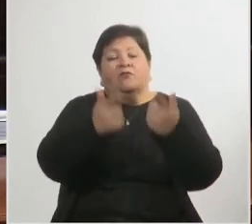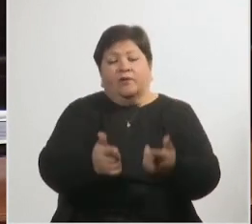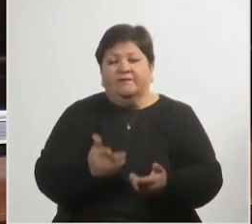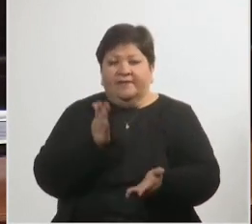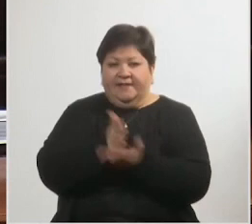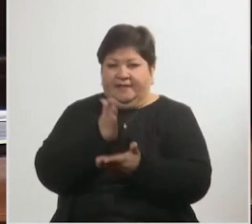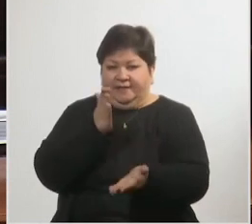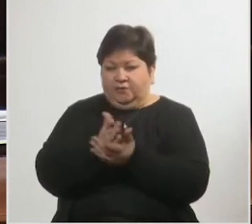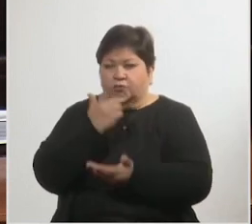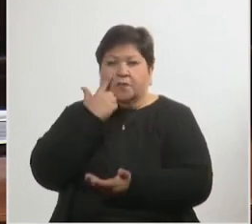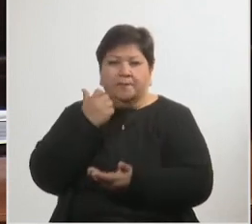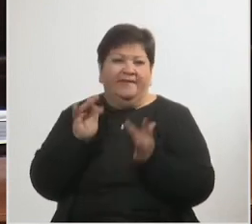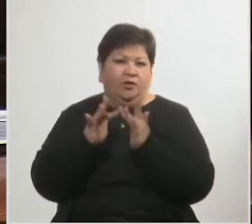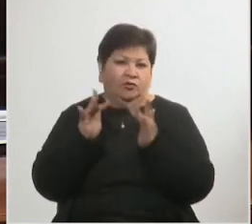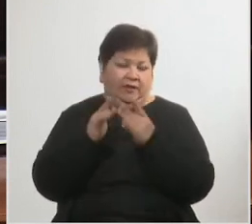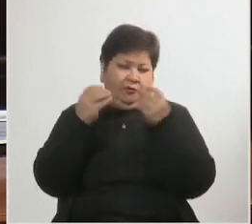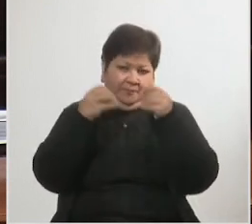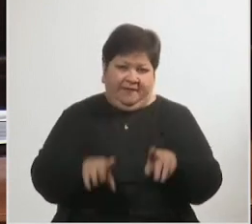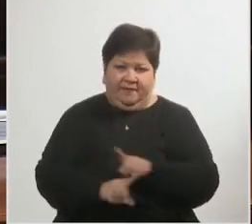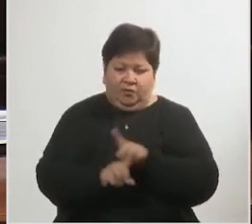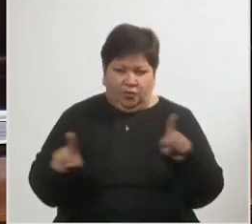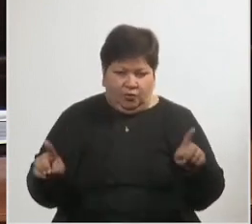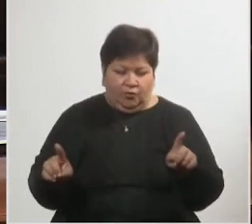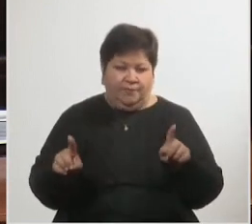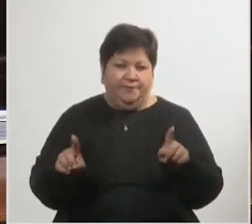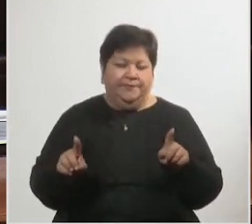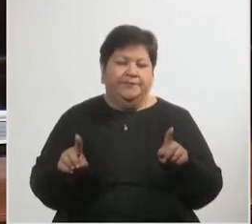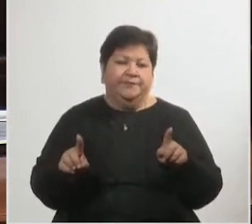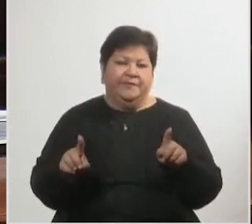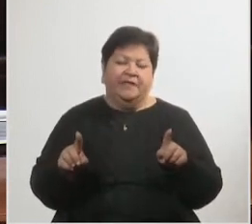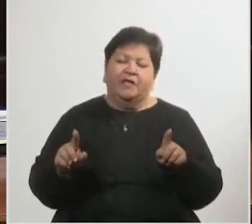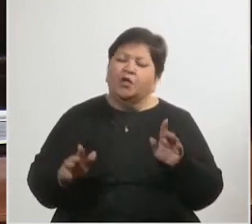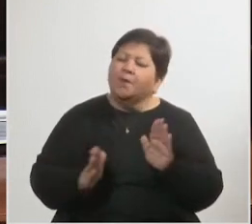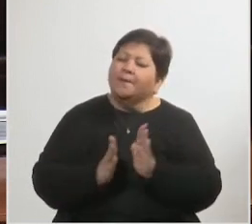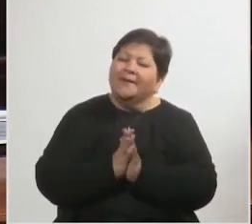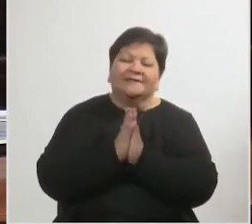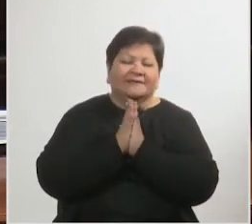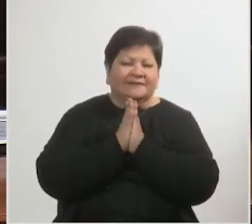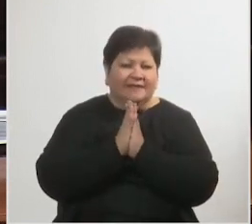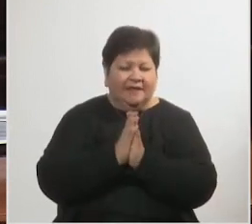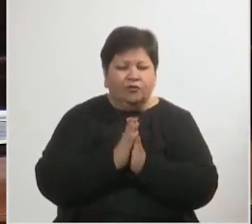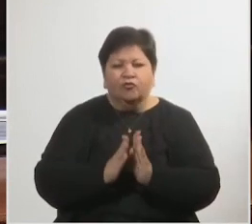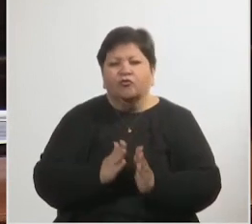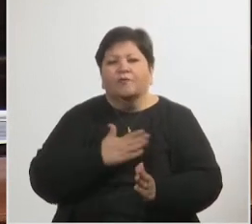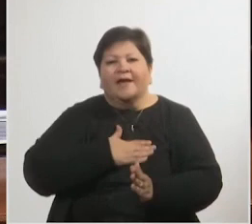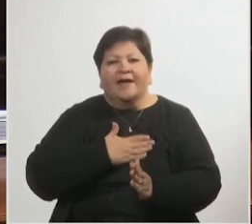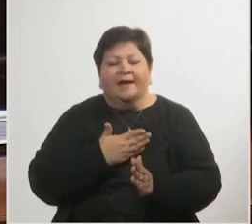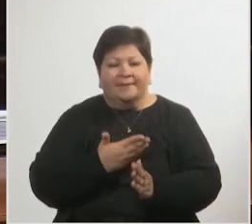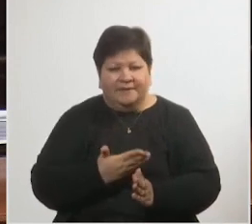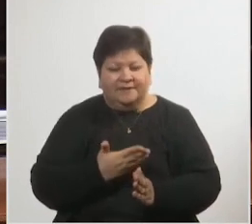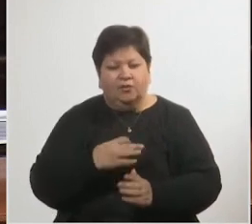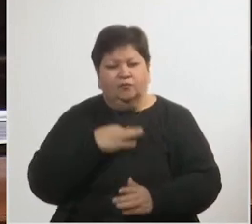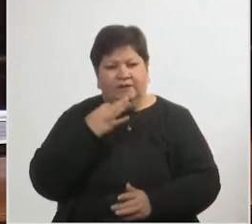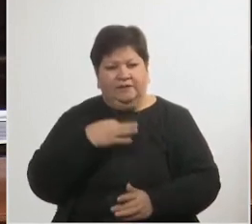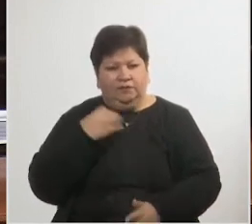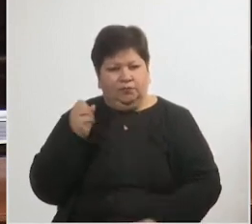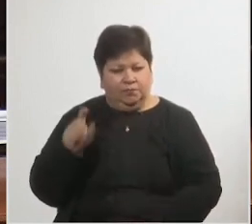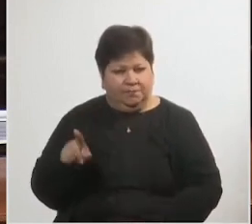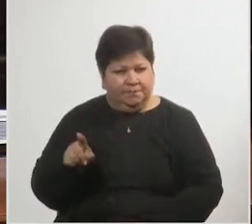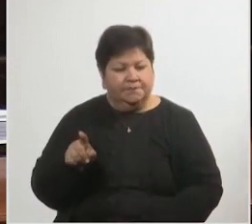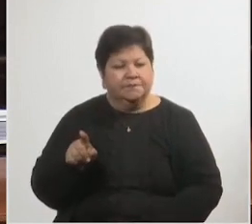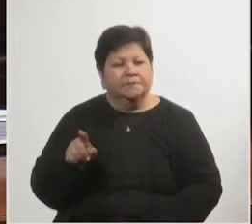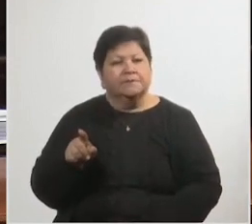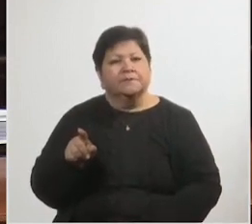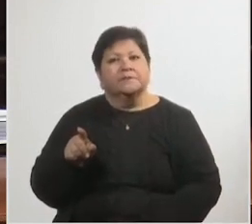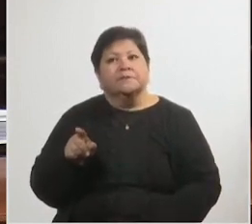al padre a no perder contacto con su hijo, que puede ser lo más sagrado, lo más preciado en su vida, puede llegar a poner